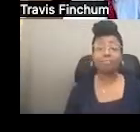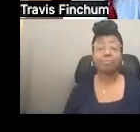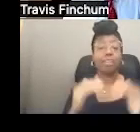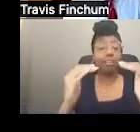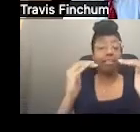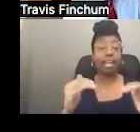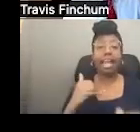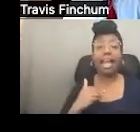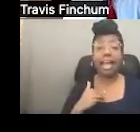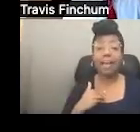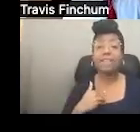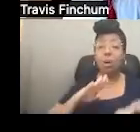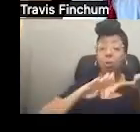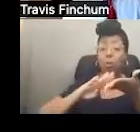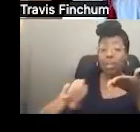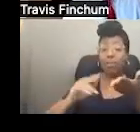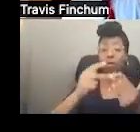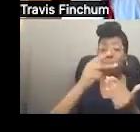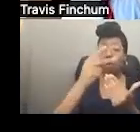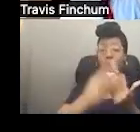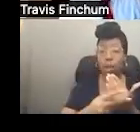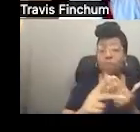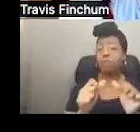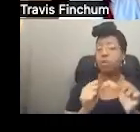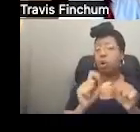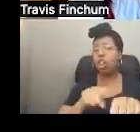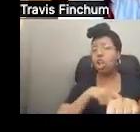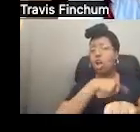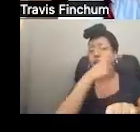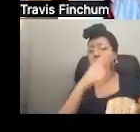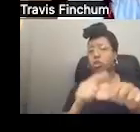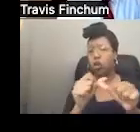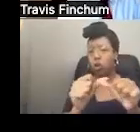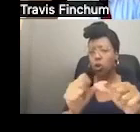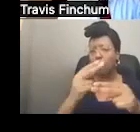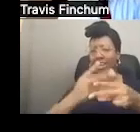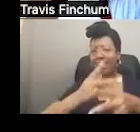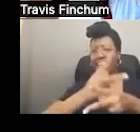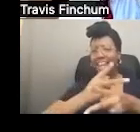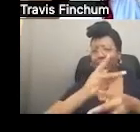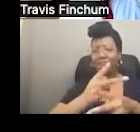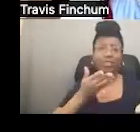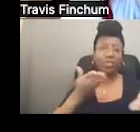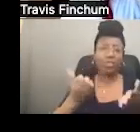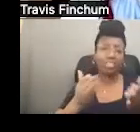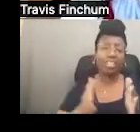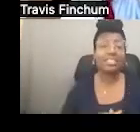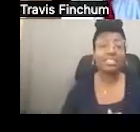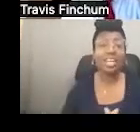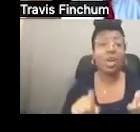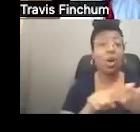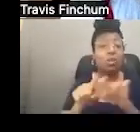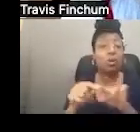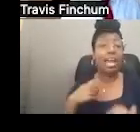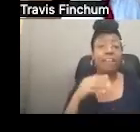unida con SSI. También hay servicios de largo término, de largo plazo y